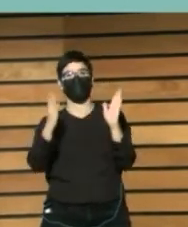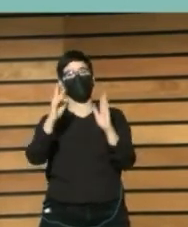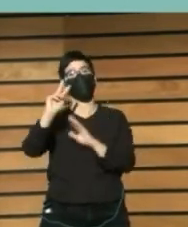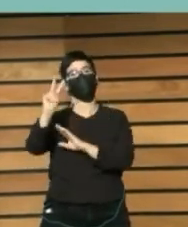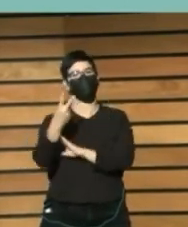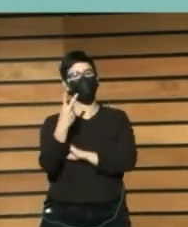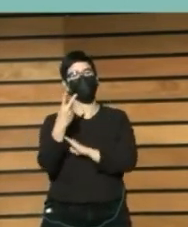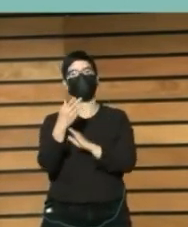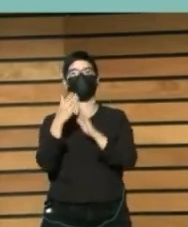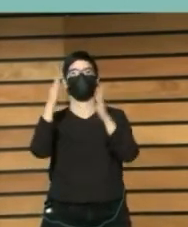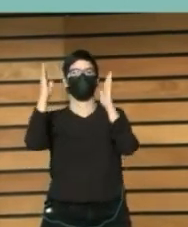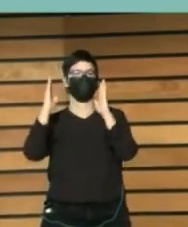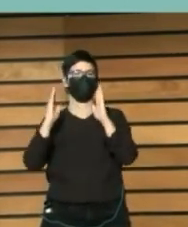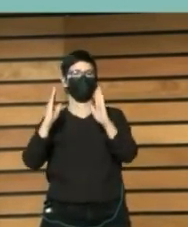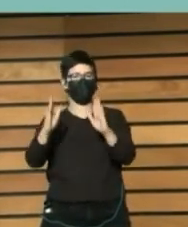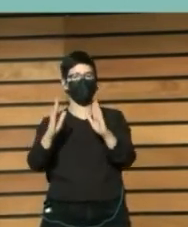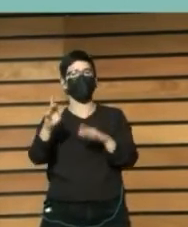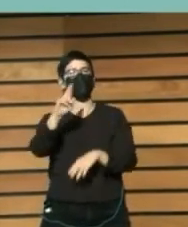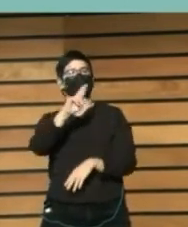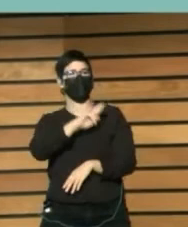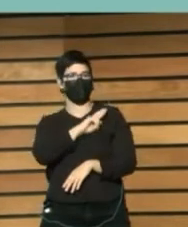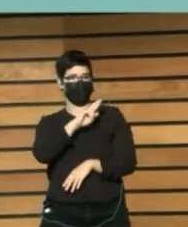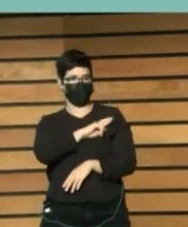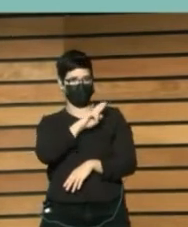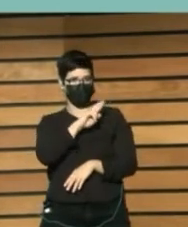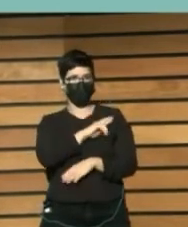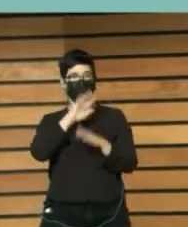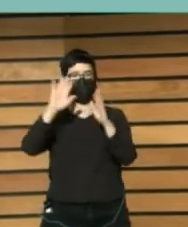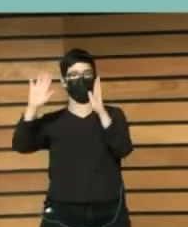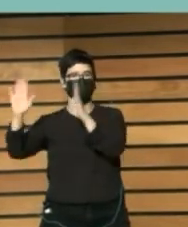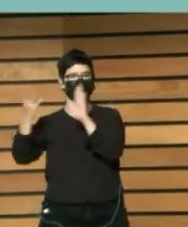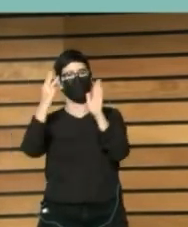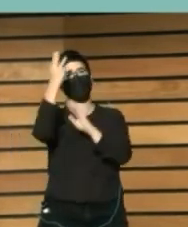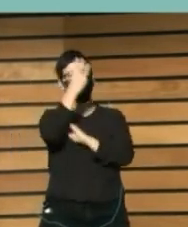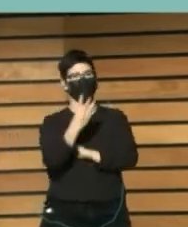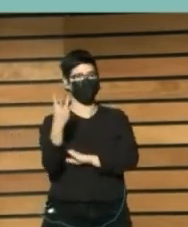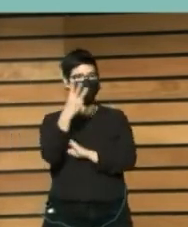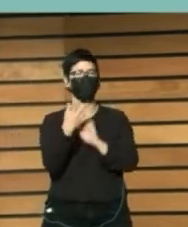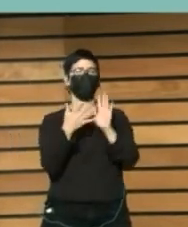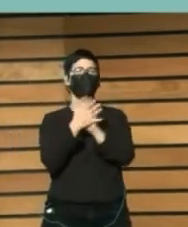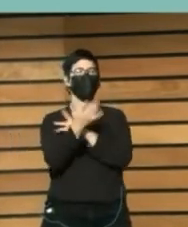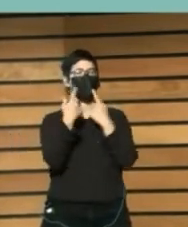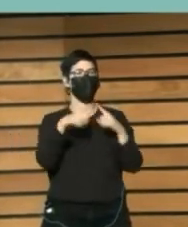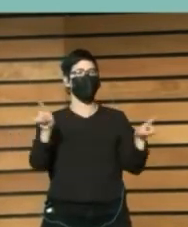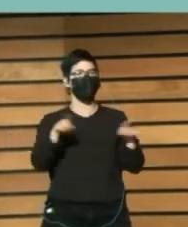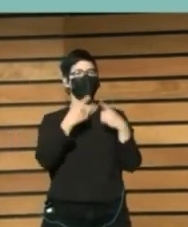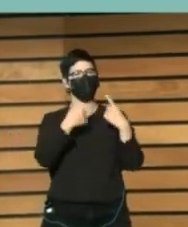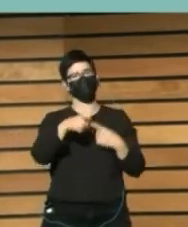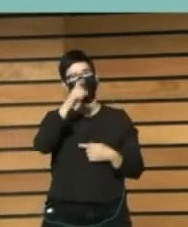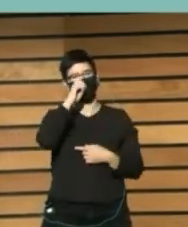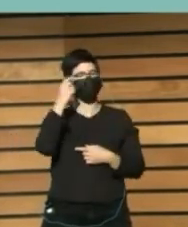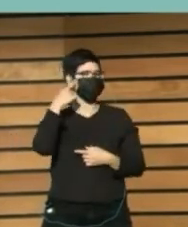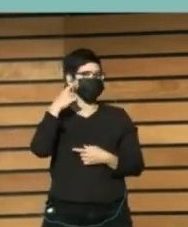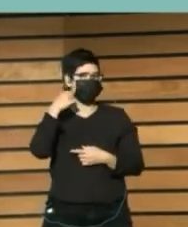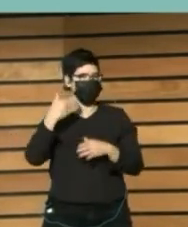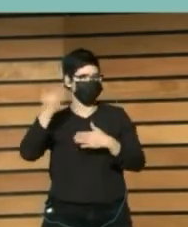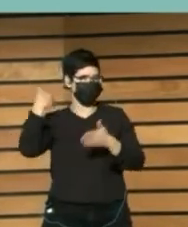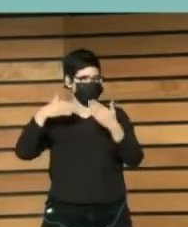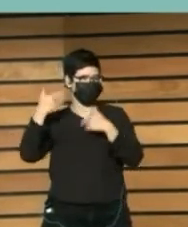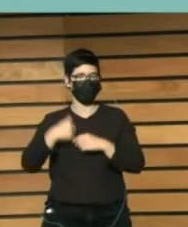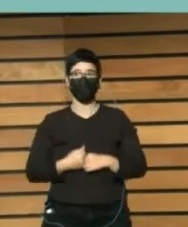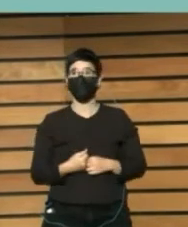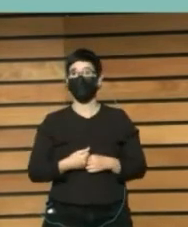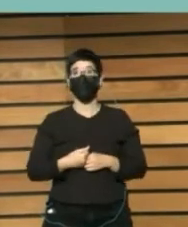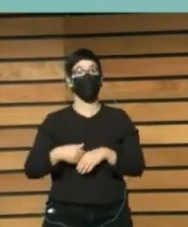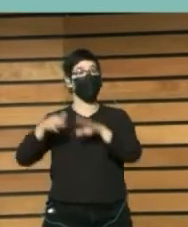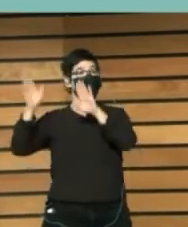religiosas Ah y había Una tercera parte Del programa Que se dedicaba A la música clásica Y una última parte